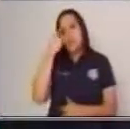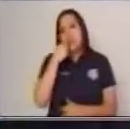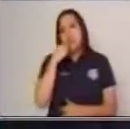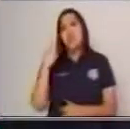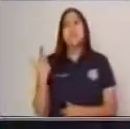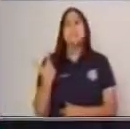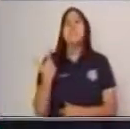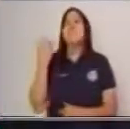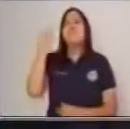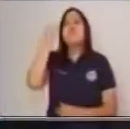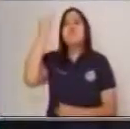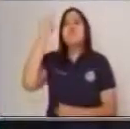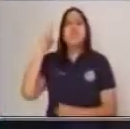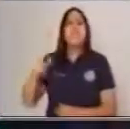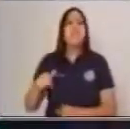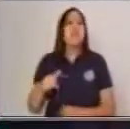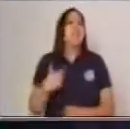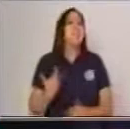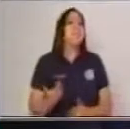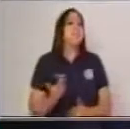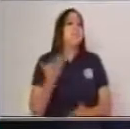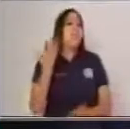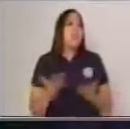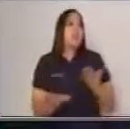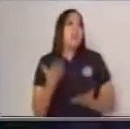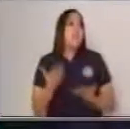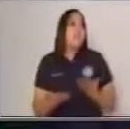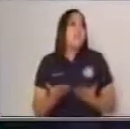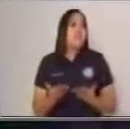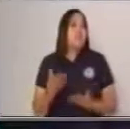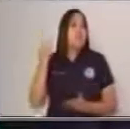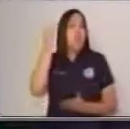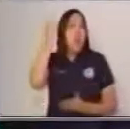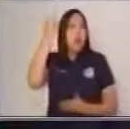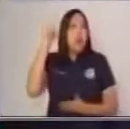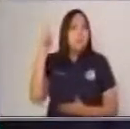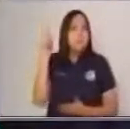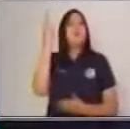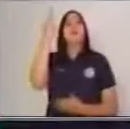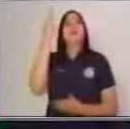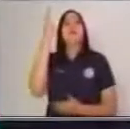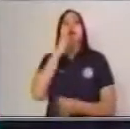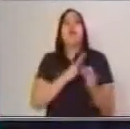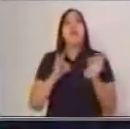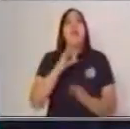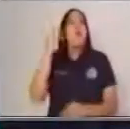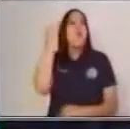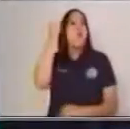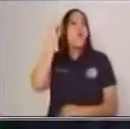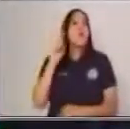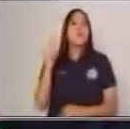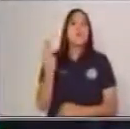identificar en este momento? ¿Será que va a ser una idea principal o una idea secundaria?